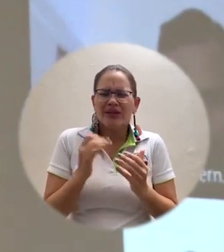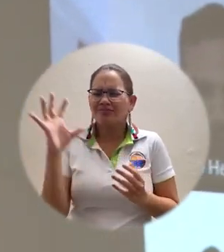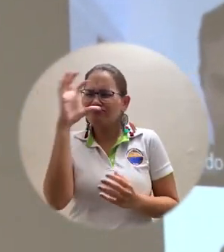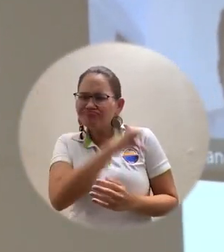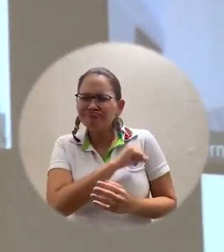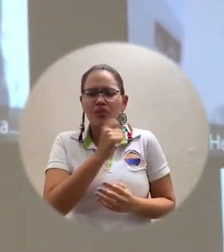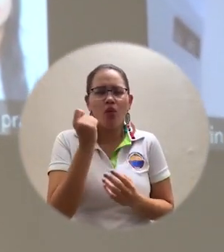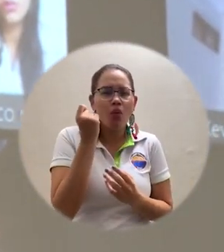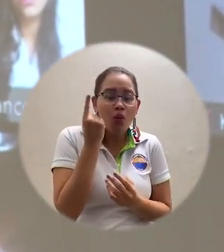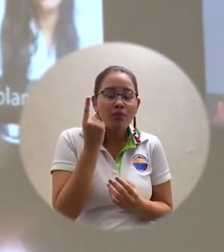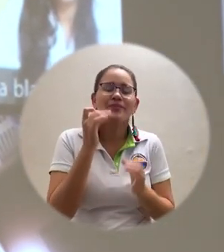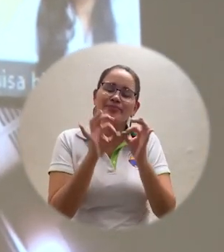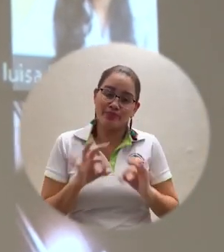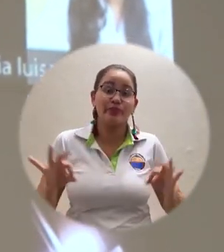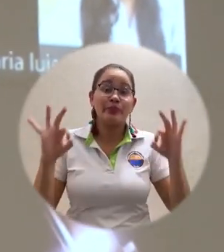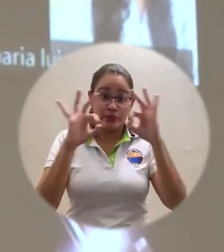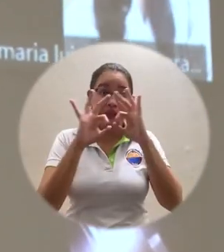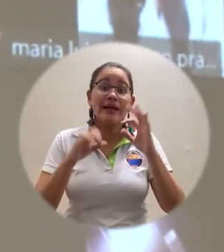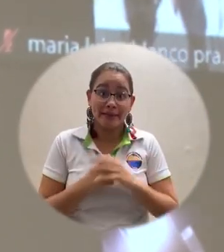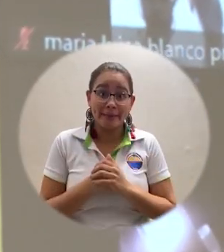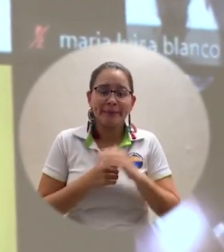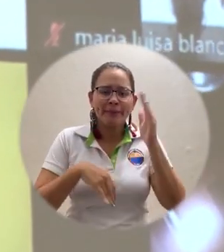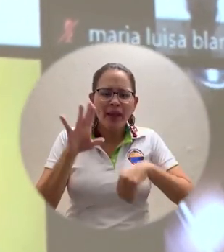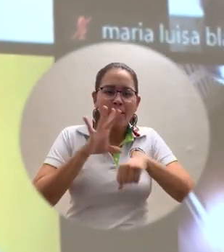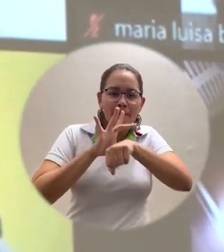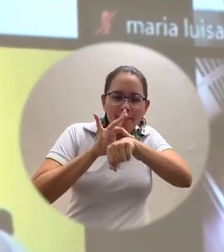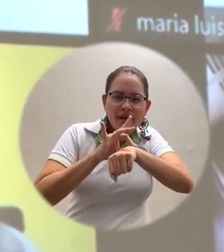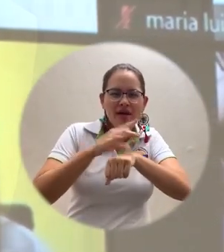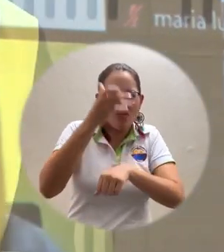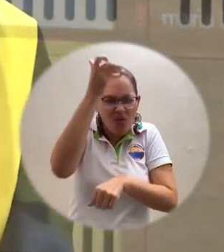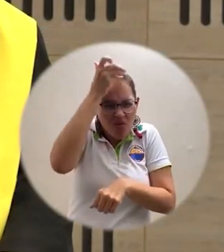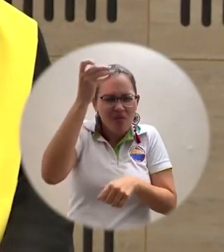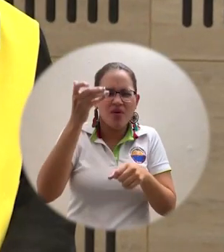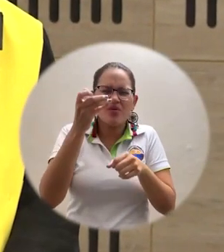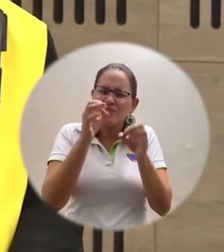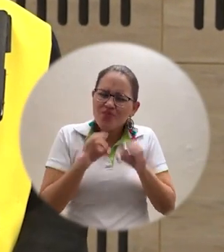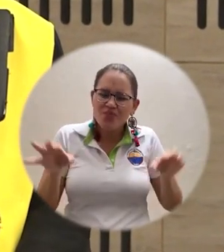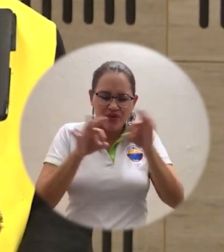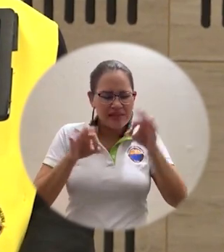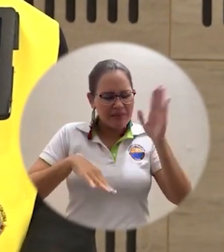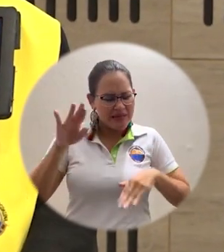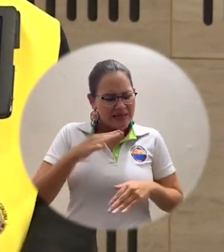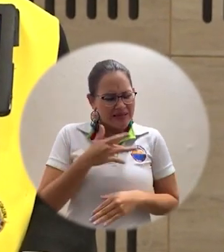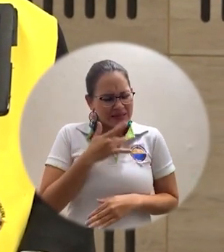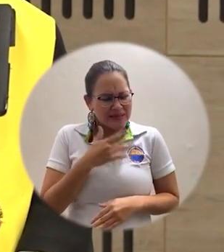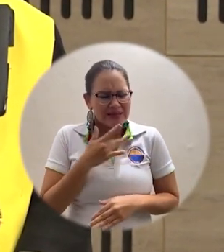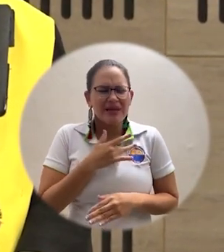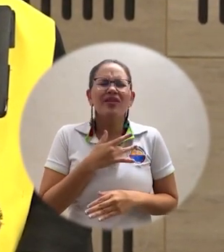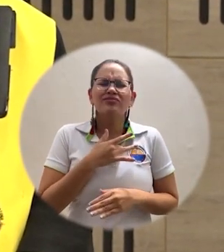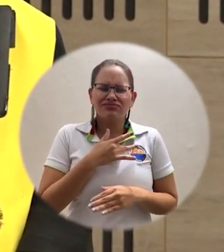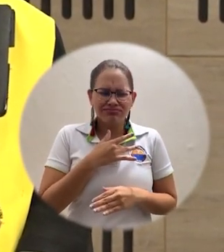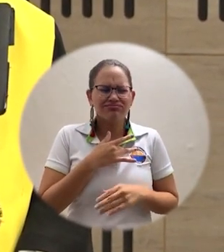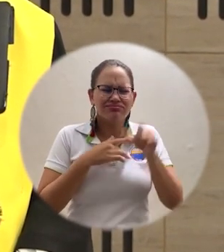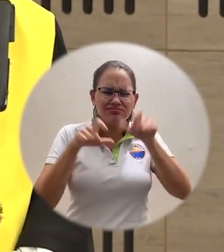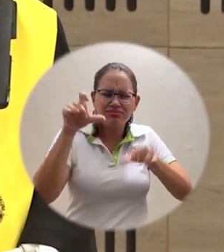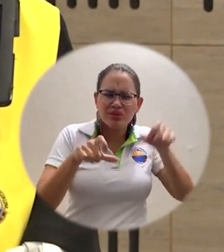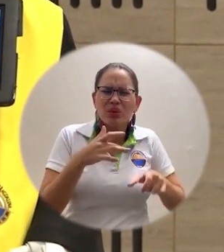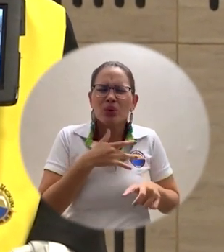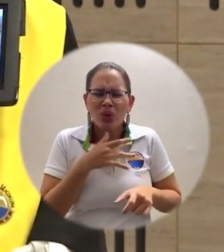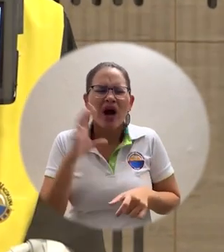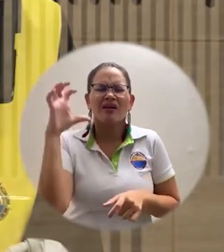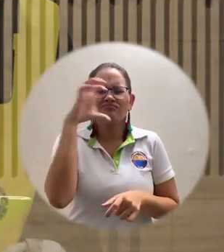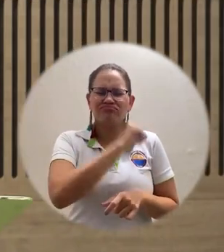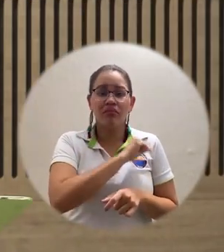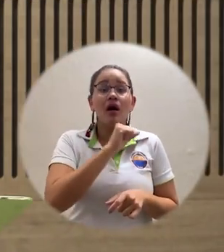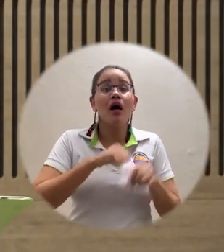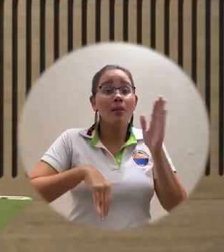médicos, nuestras enfermeras que salgan de esta institución se destaquen por ese profundo sentido humanista, ético, por su